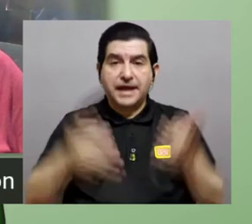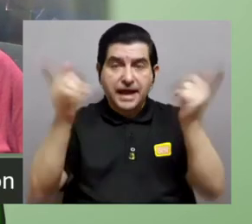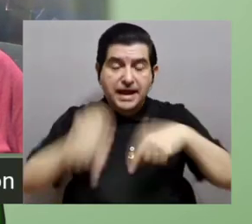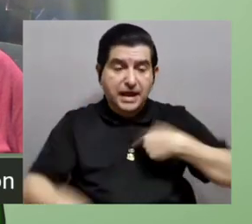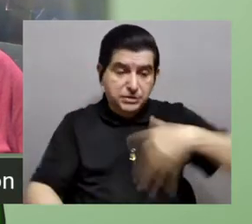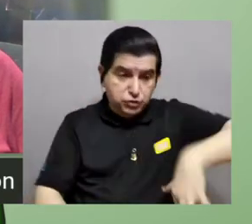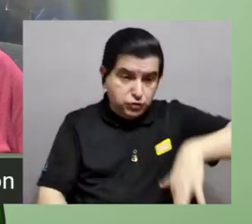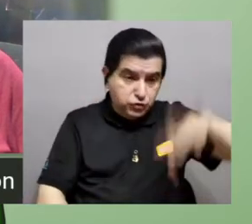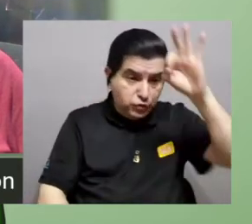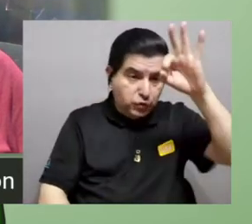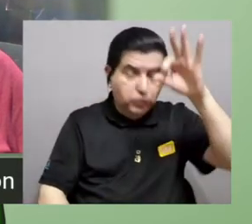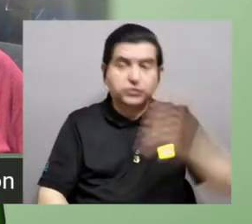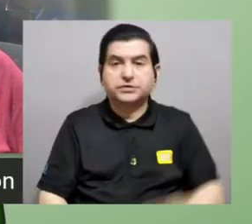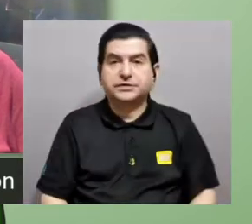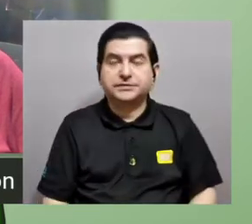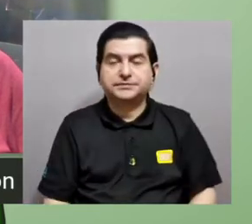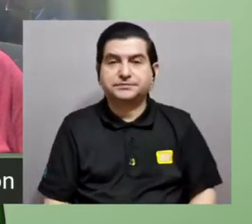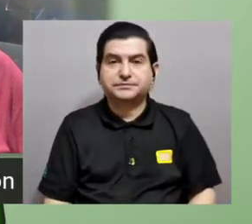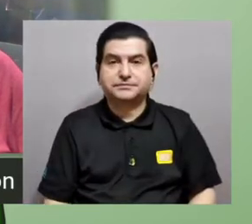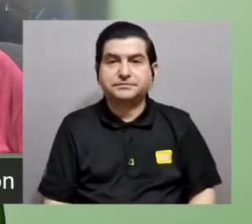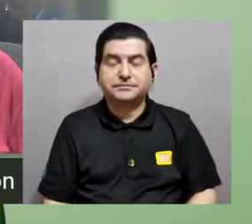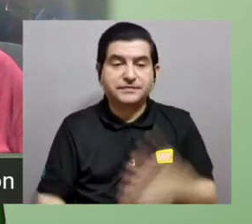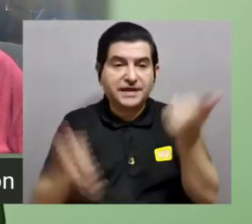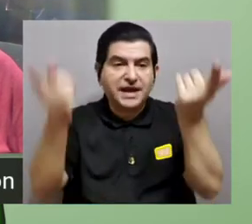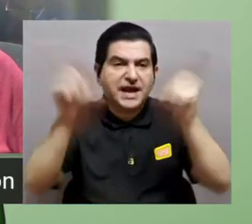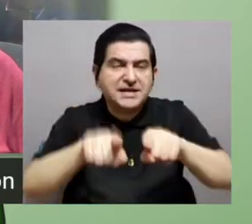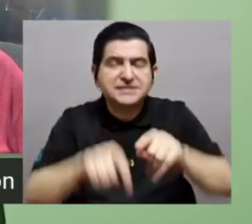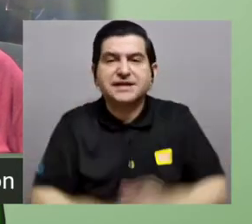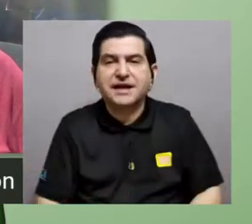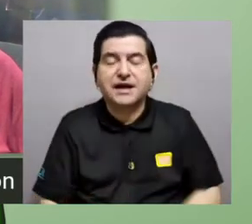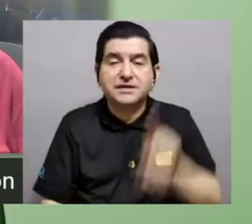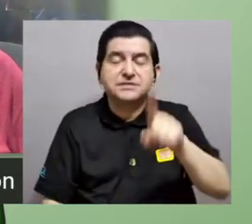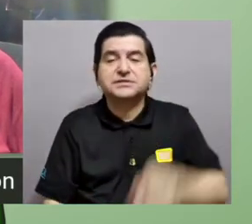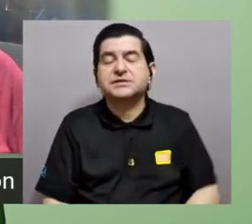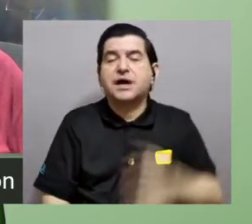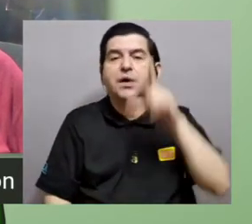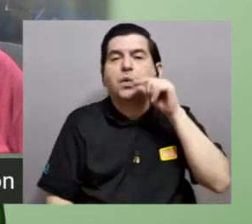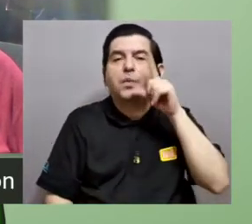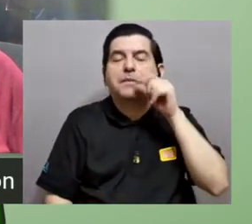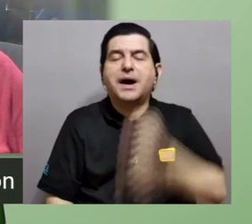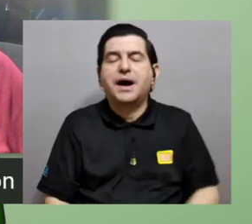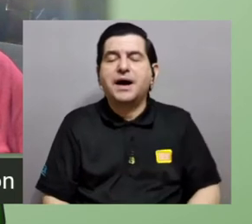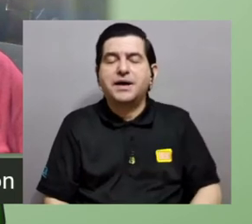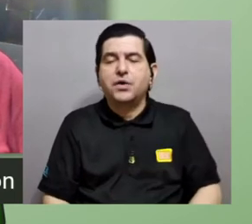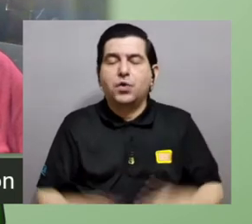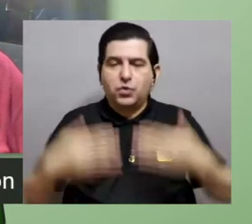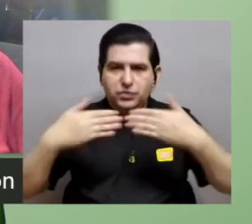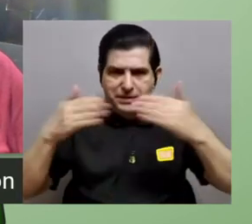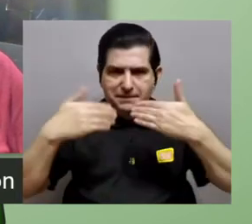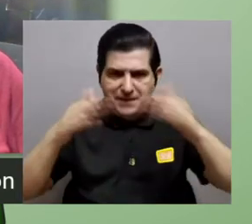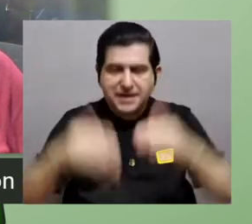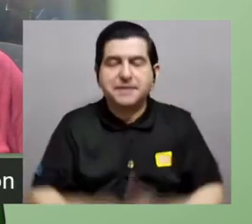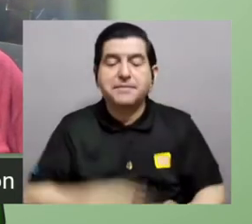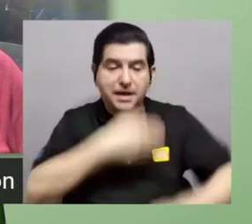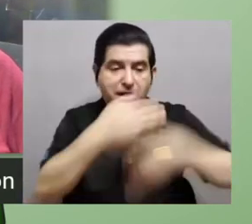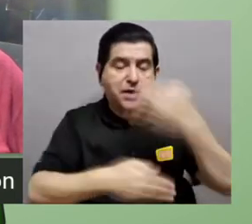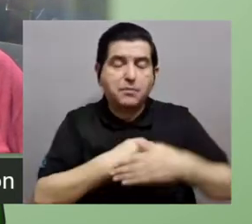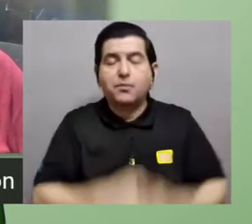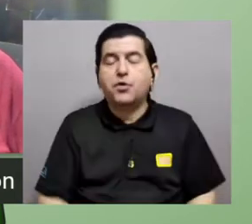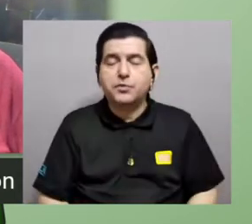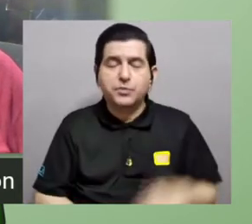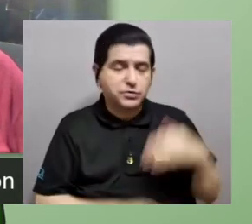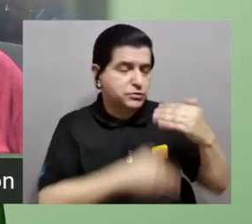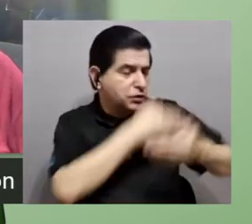Que fue el hecho de que me encontré la jacana común, que es un ave de Panamá que por